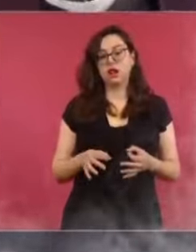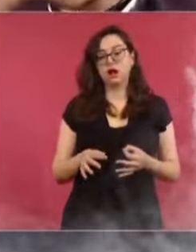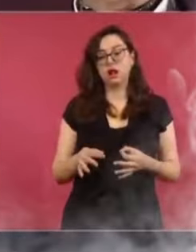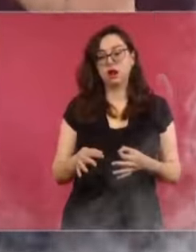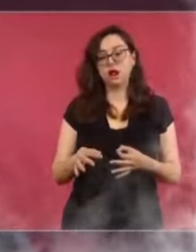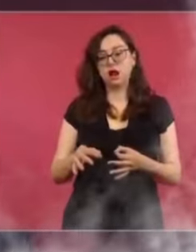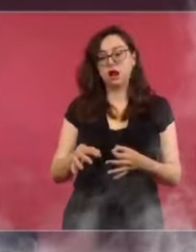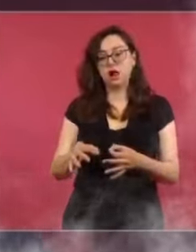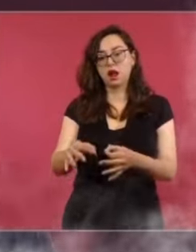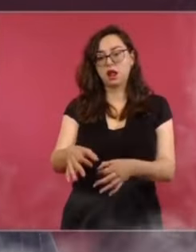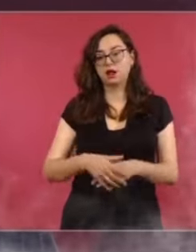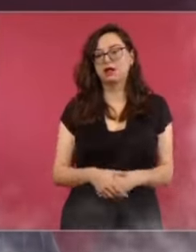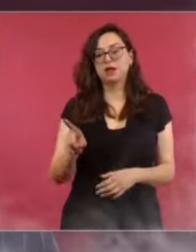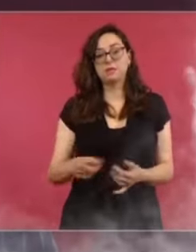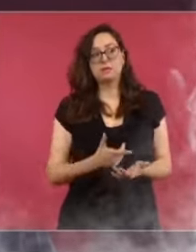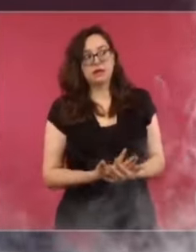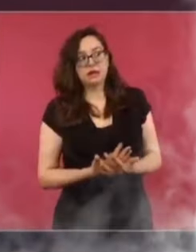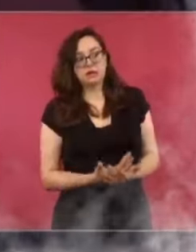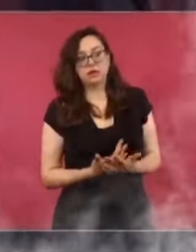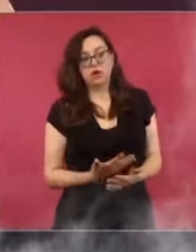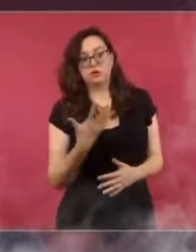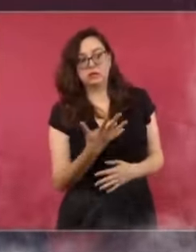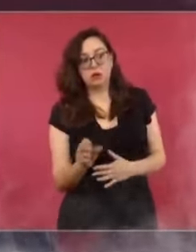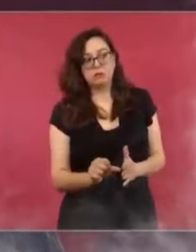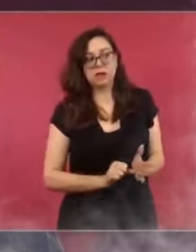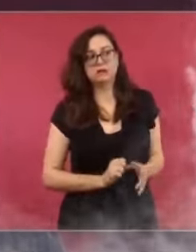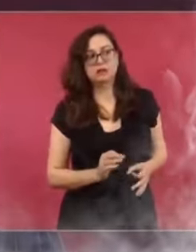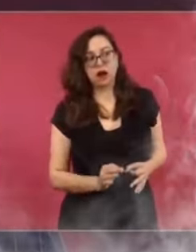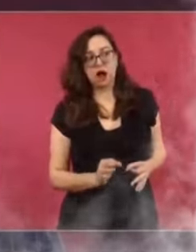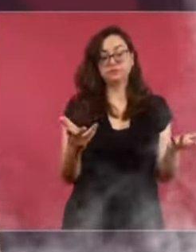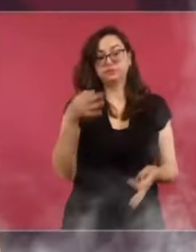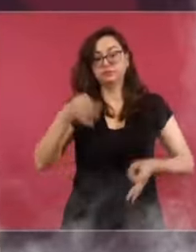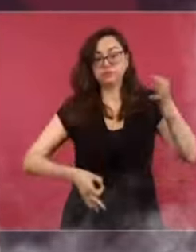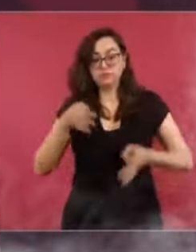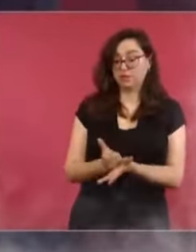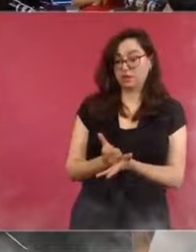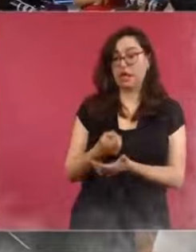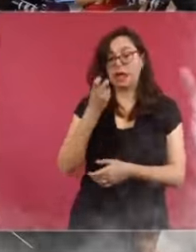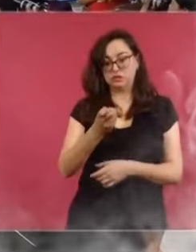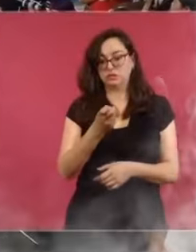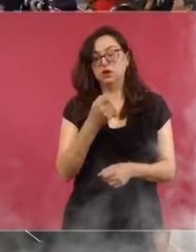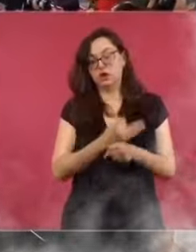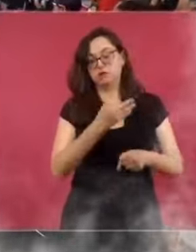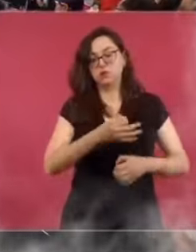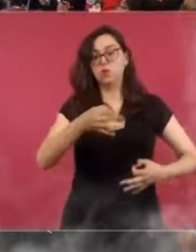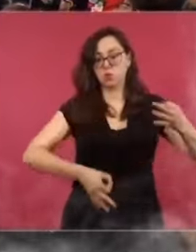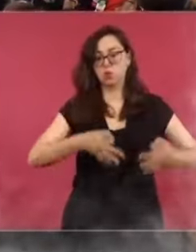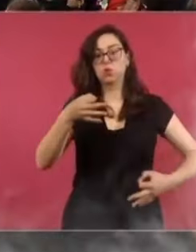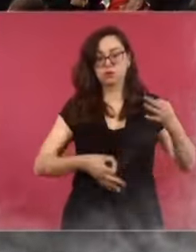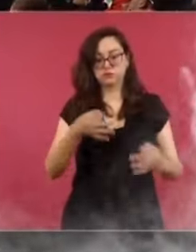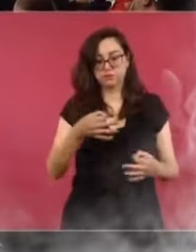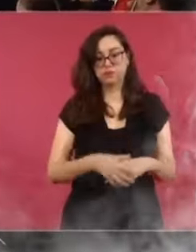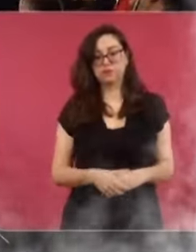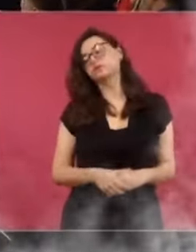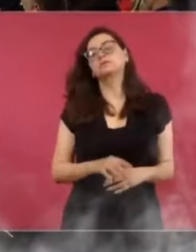se esperen cinco meses a que termine mi gobierno. Luego está el tema